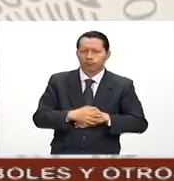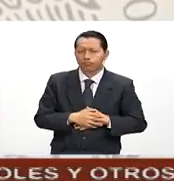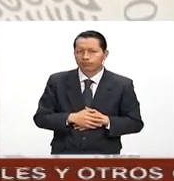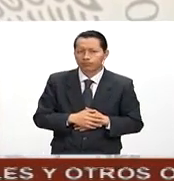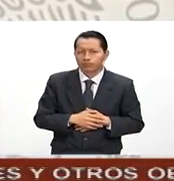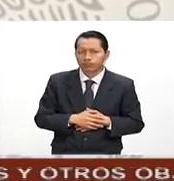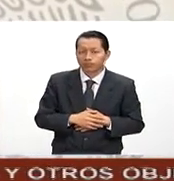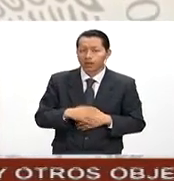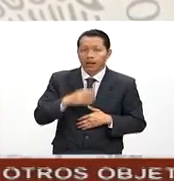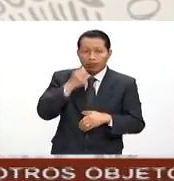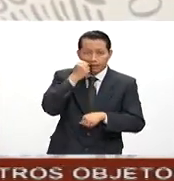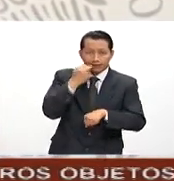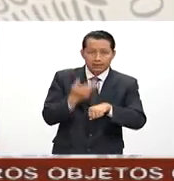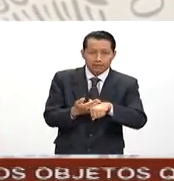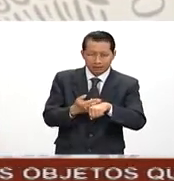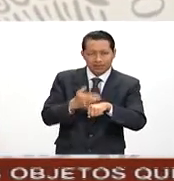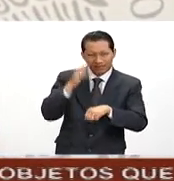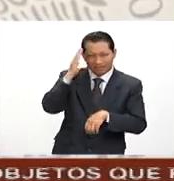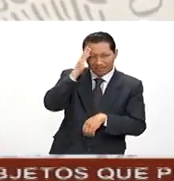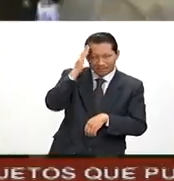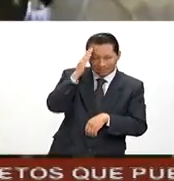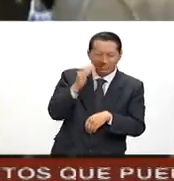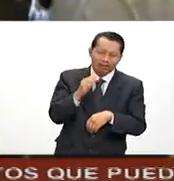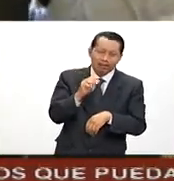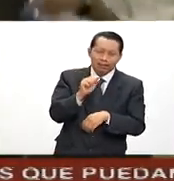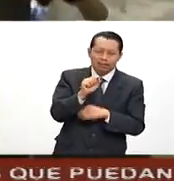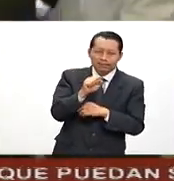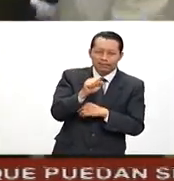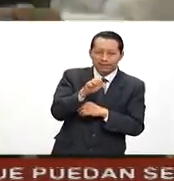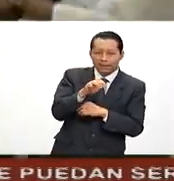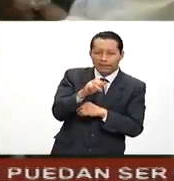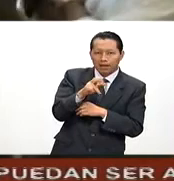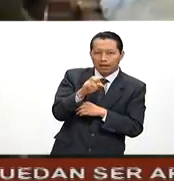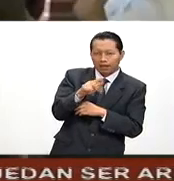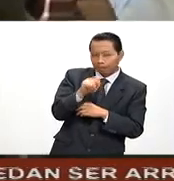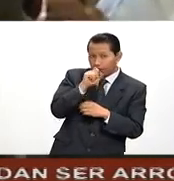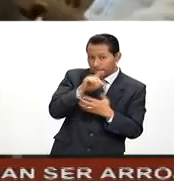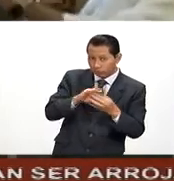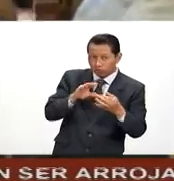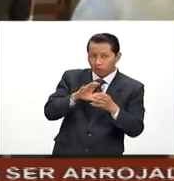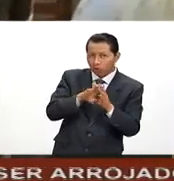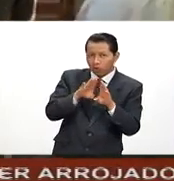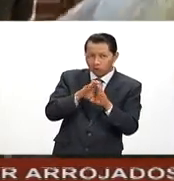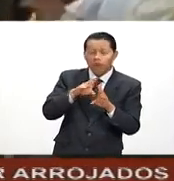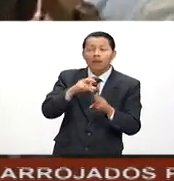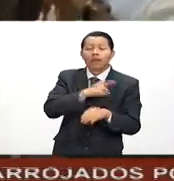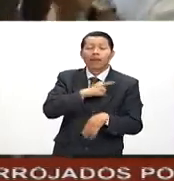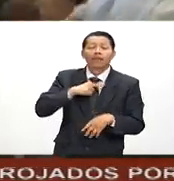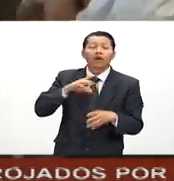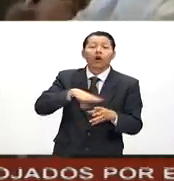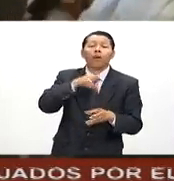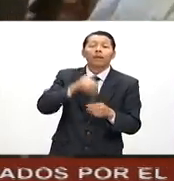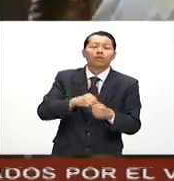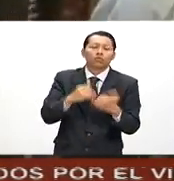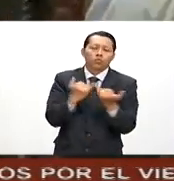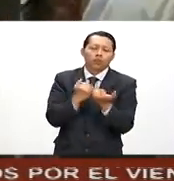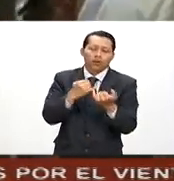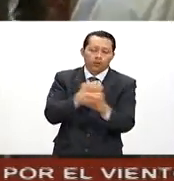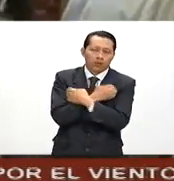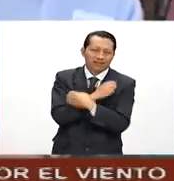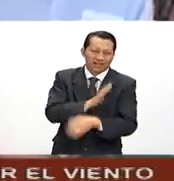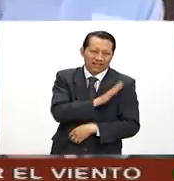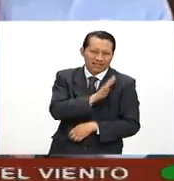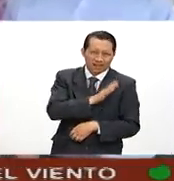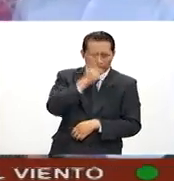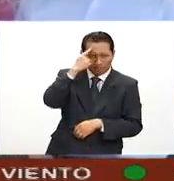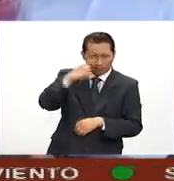Mientras tanto, el secretario de la Defensa Nacional, Salvador Cienfuegos, manifestó que se requiere educación de calidad para que nuestro país compita con el resto